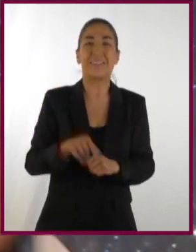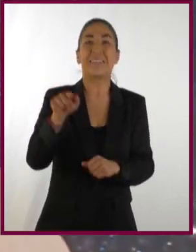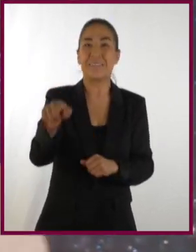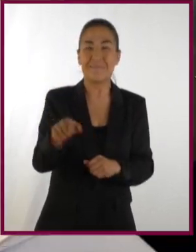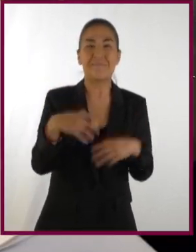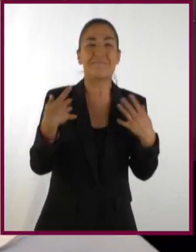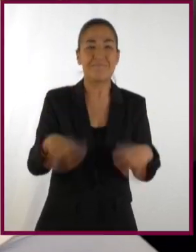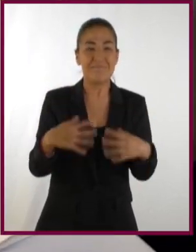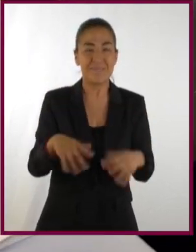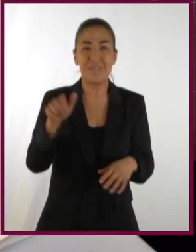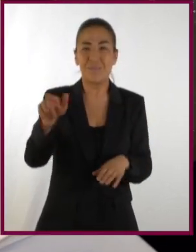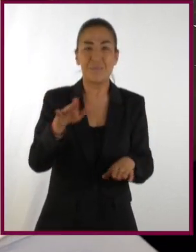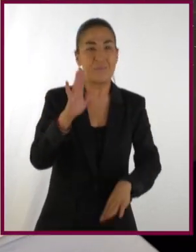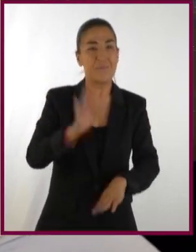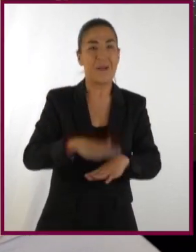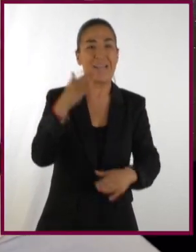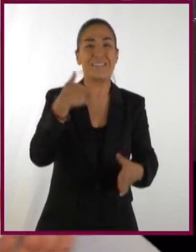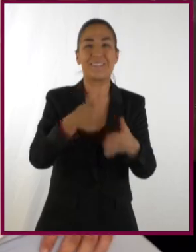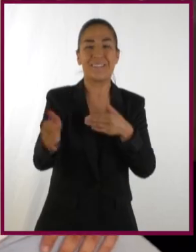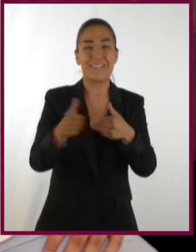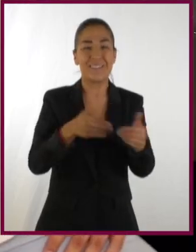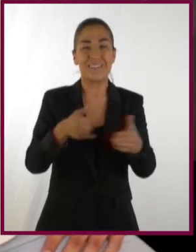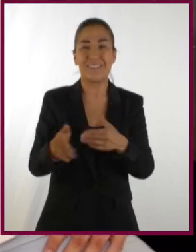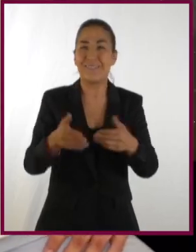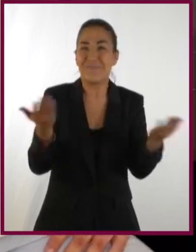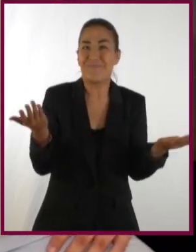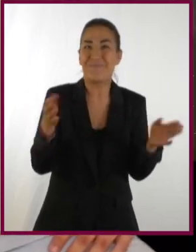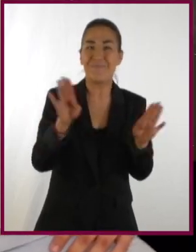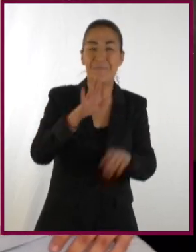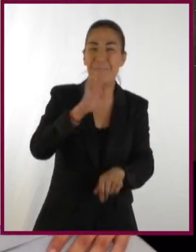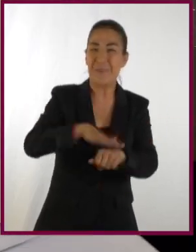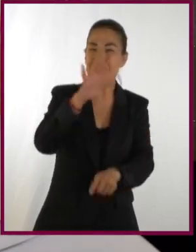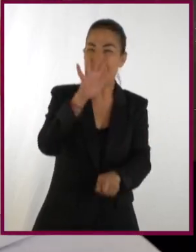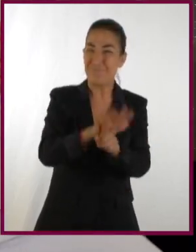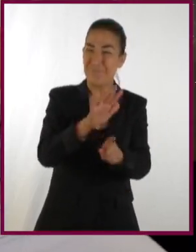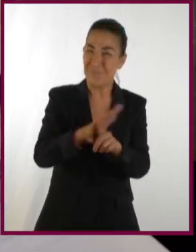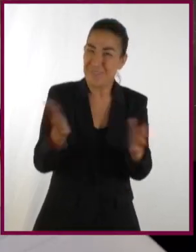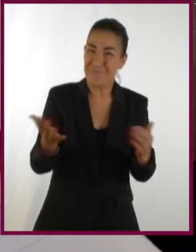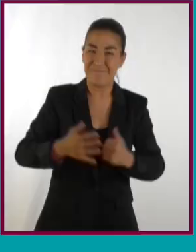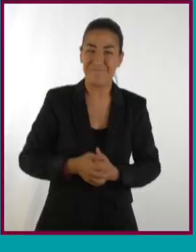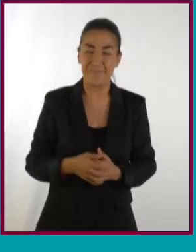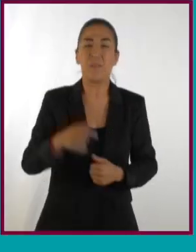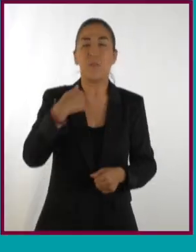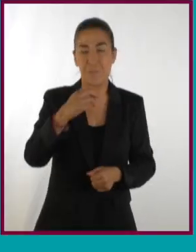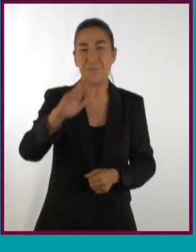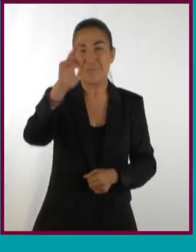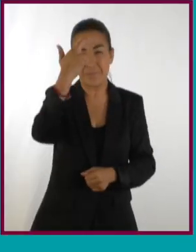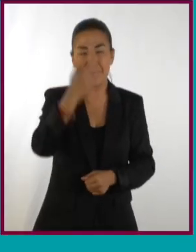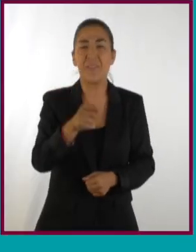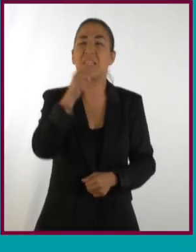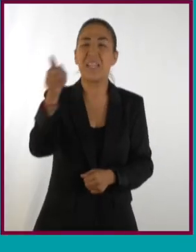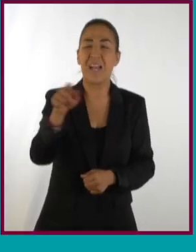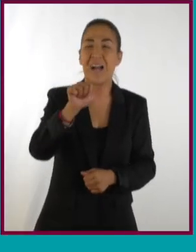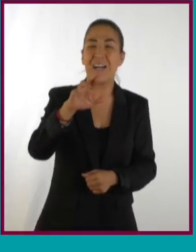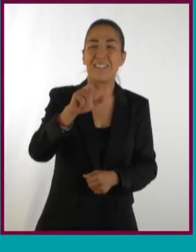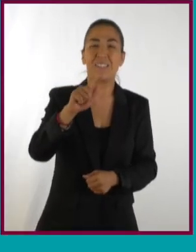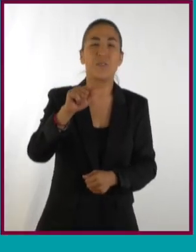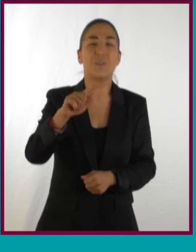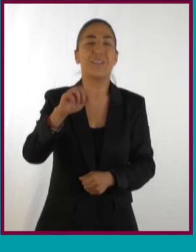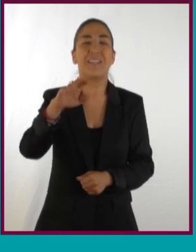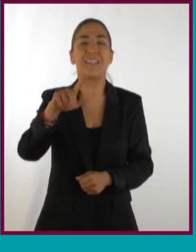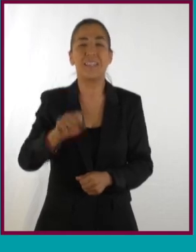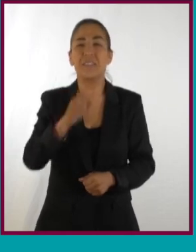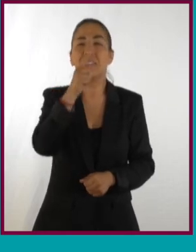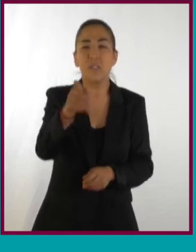Dos mil. Si eso no es ser tendencia o influencer, yo no sé qué sea, ¿eh? Pero a ver, voy a tratar de recordar.